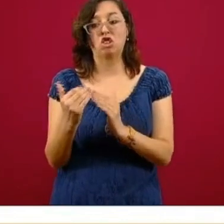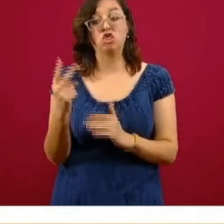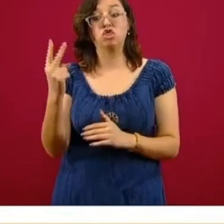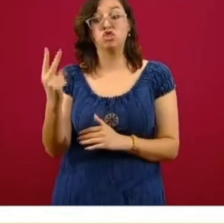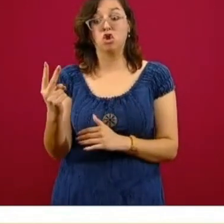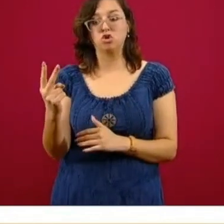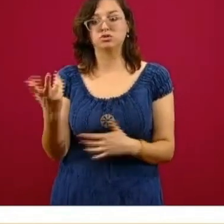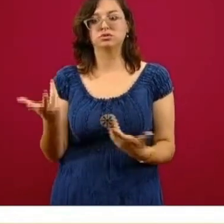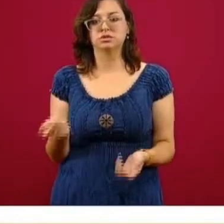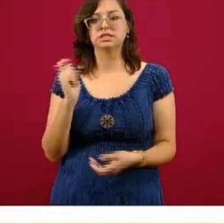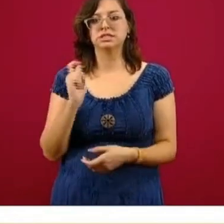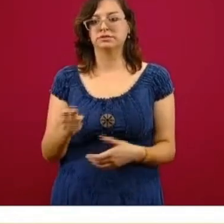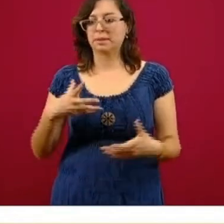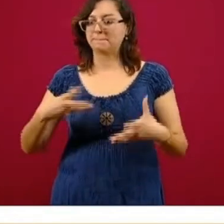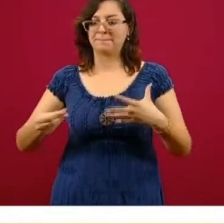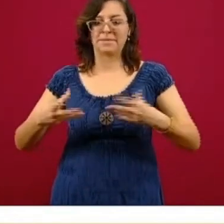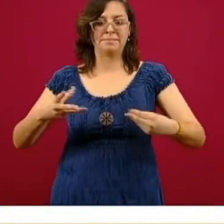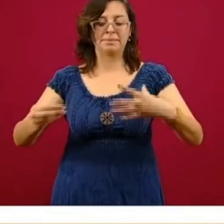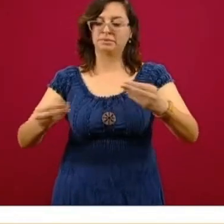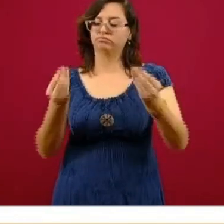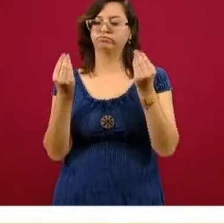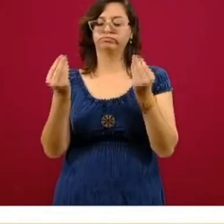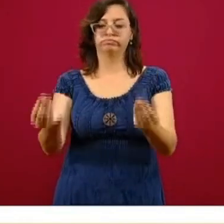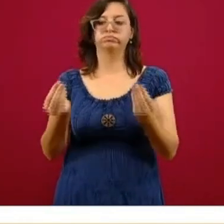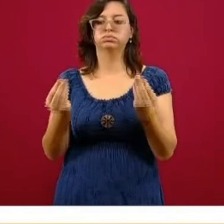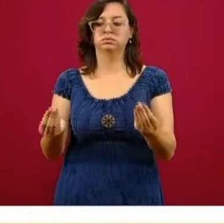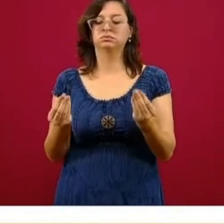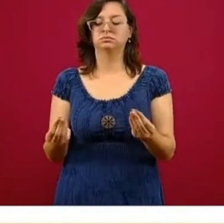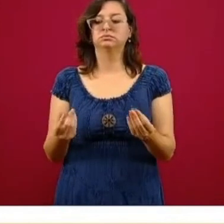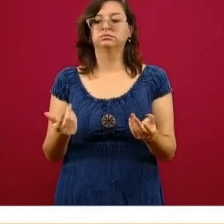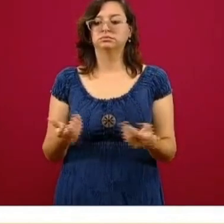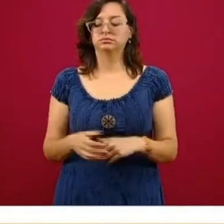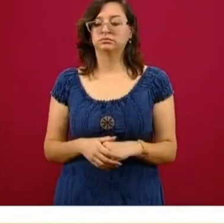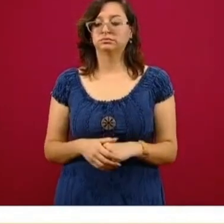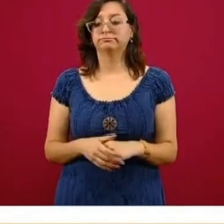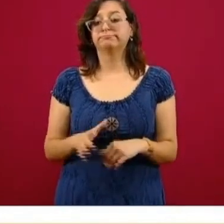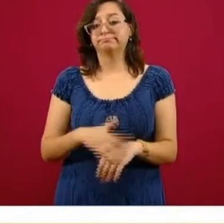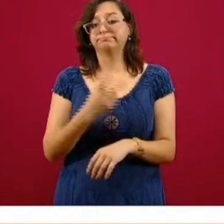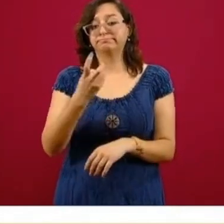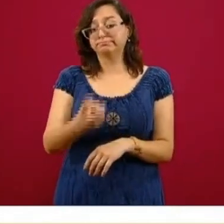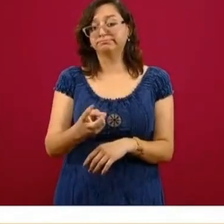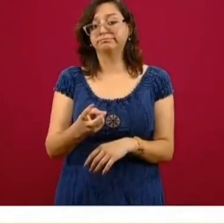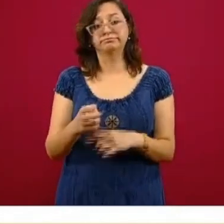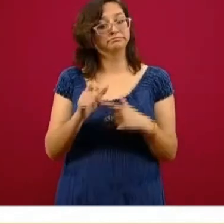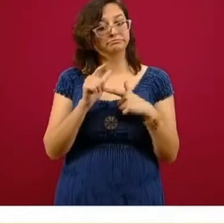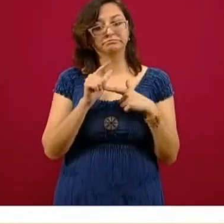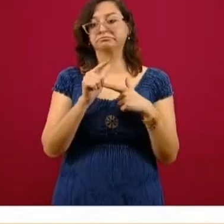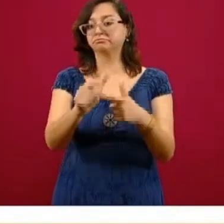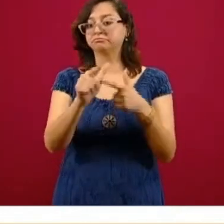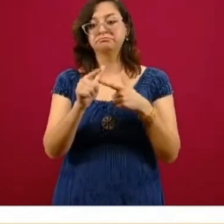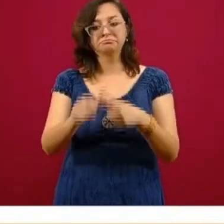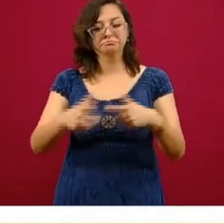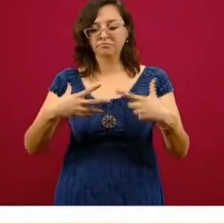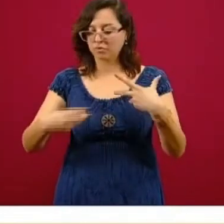lo cual es una gran actividad y una generación de un número importante de contagios y por lo tanto esto mantendría todavía